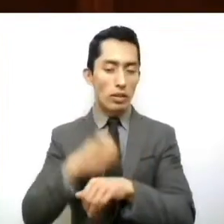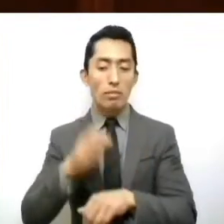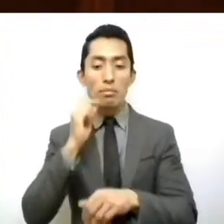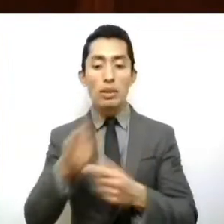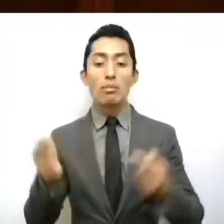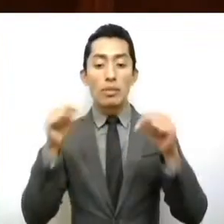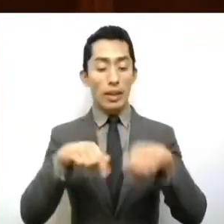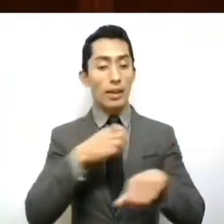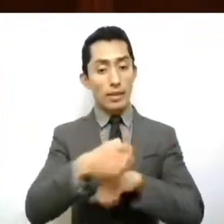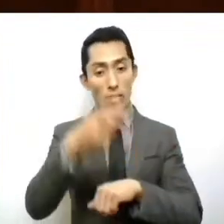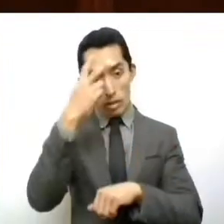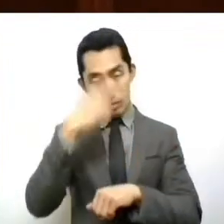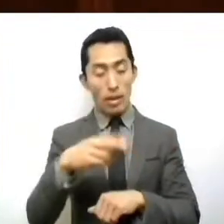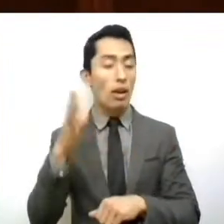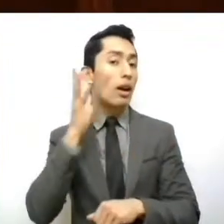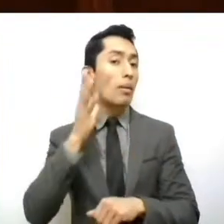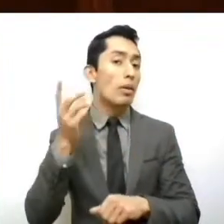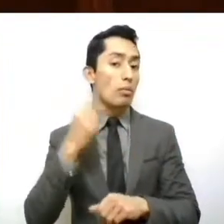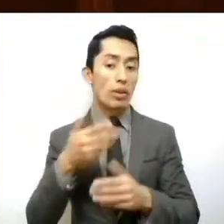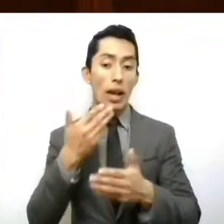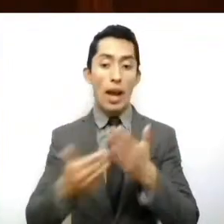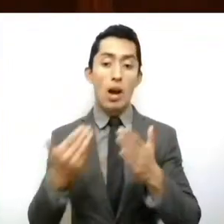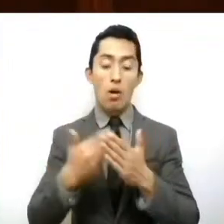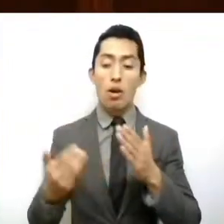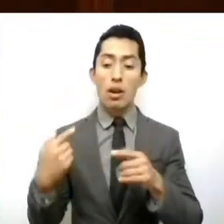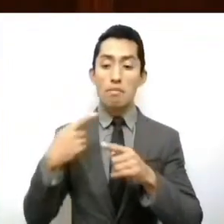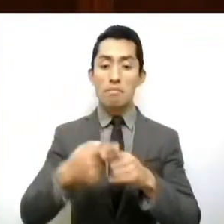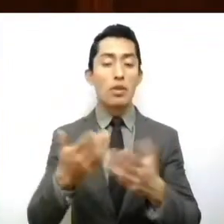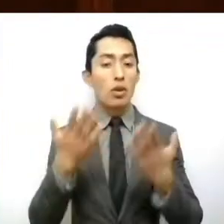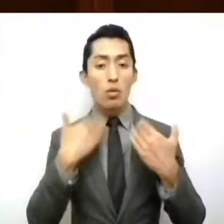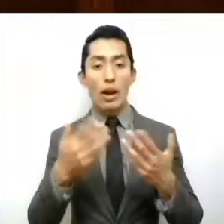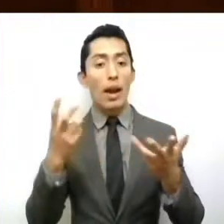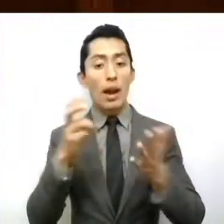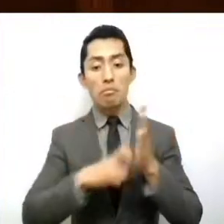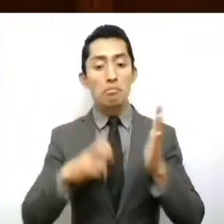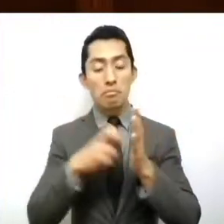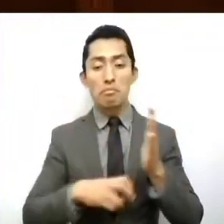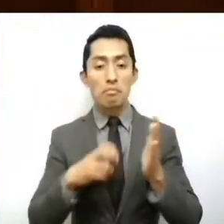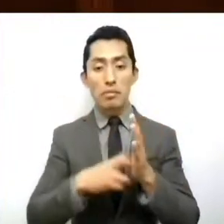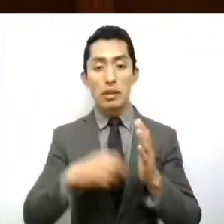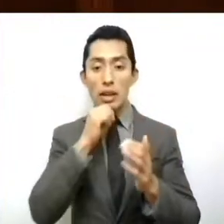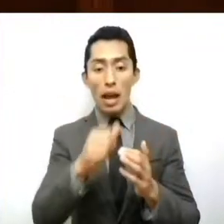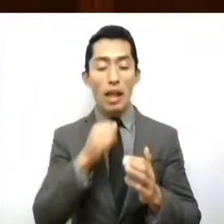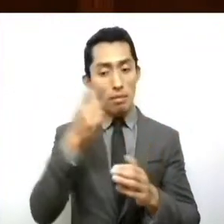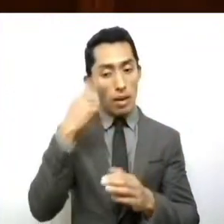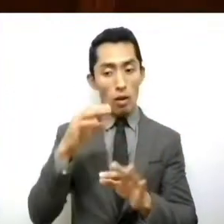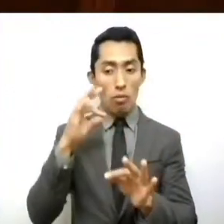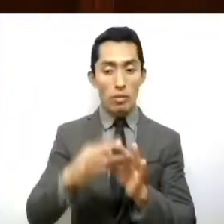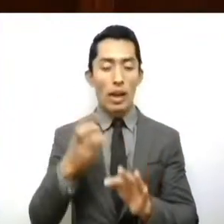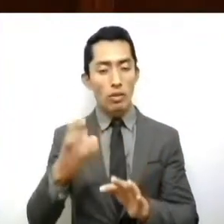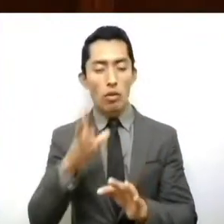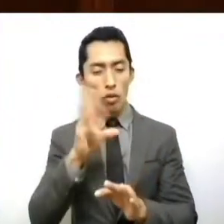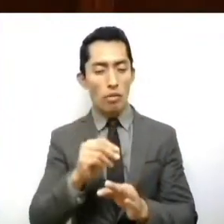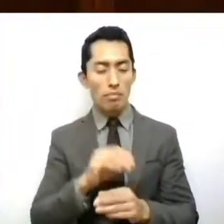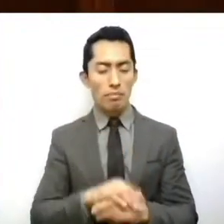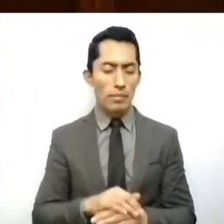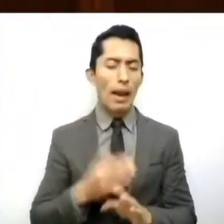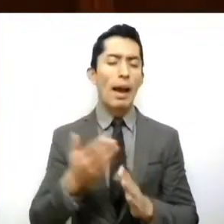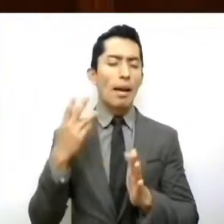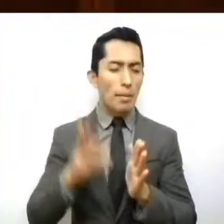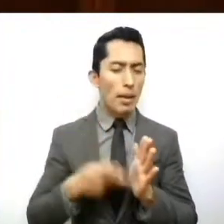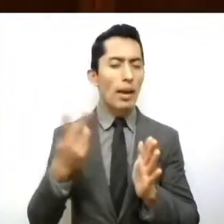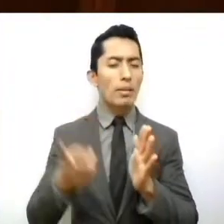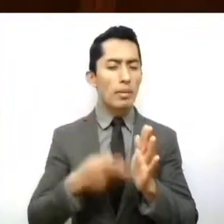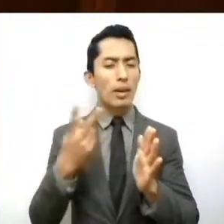Estado de México, hasta esta fecha no se han realizado reformas necesarias para cumplirlo. En diferentes momentos de